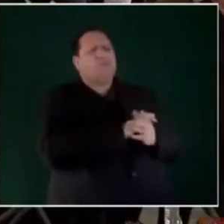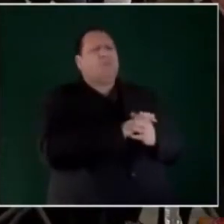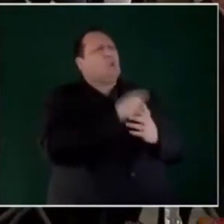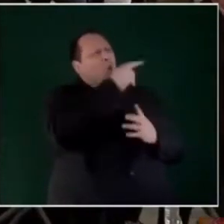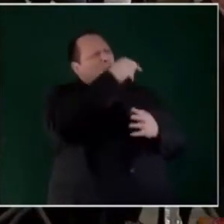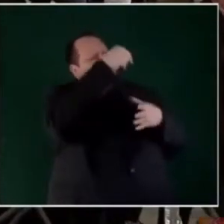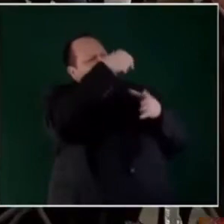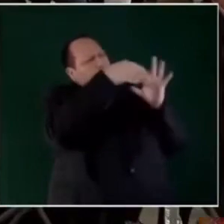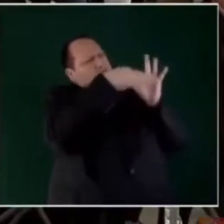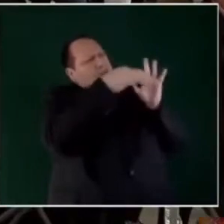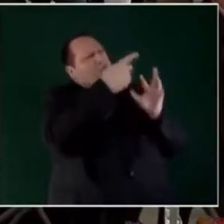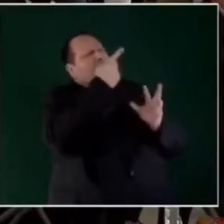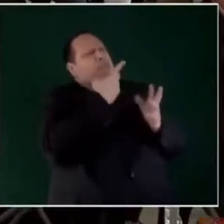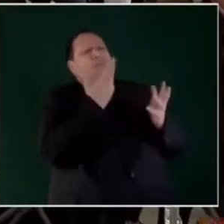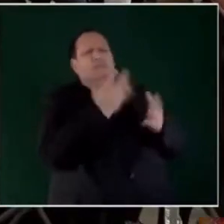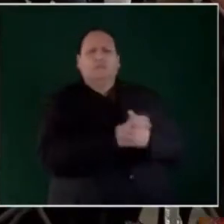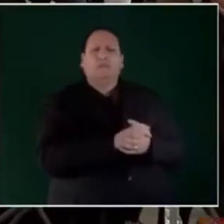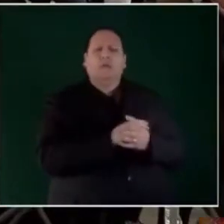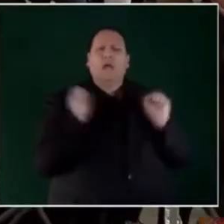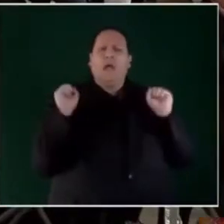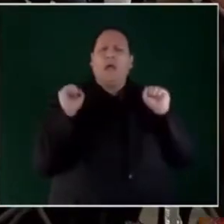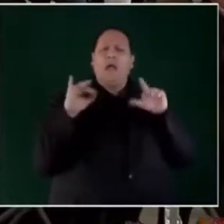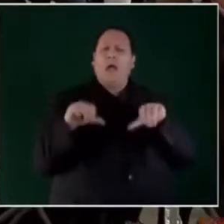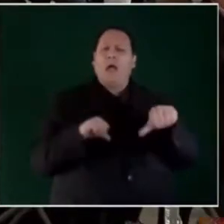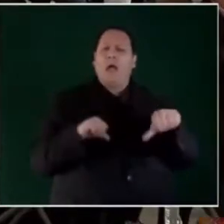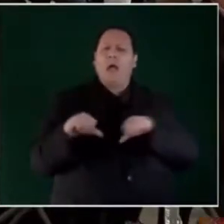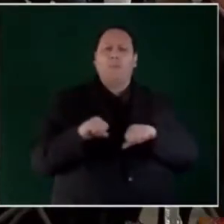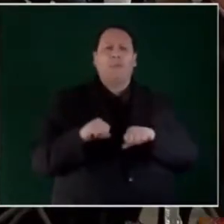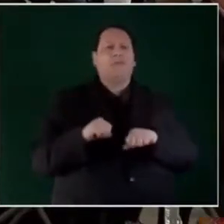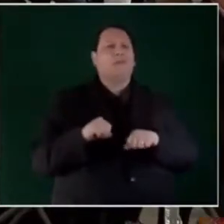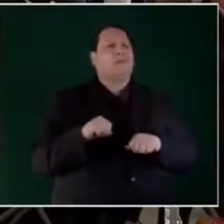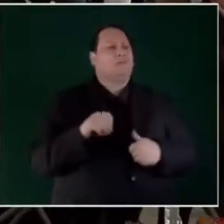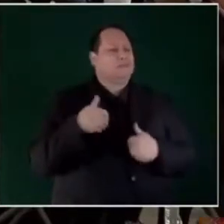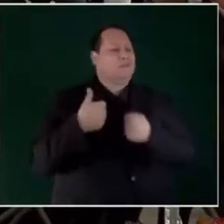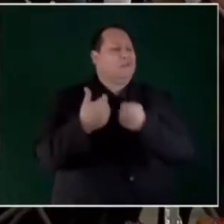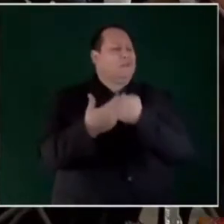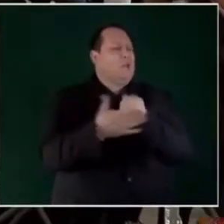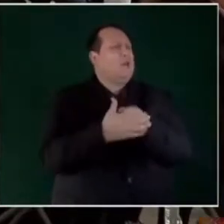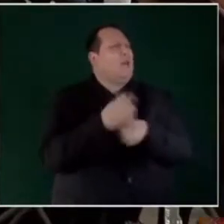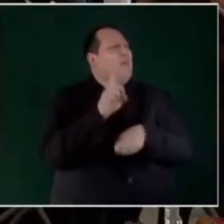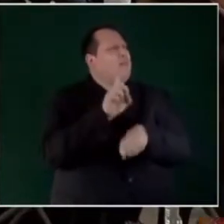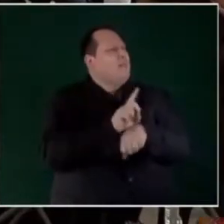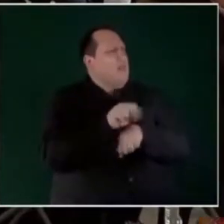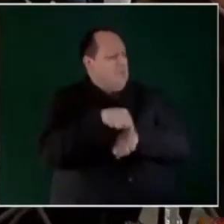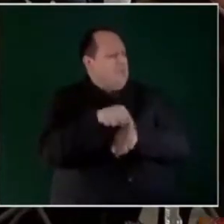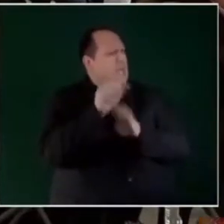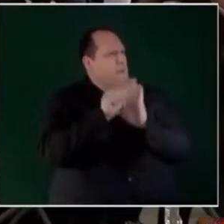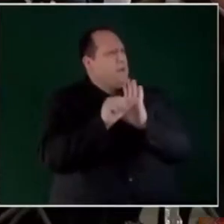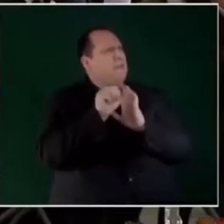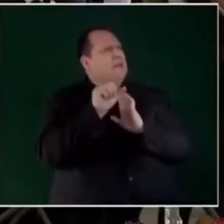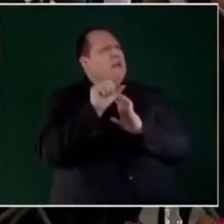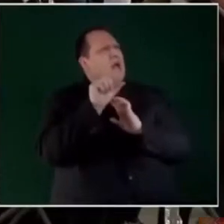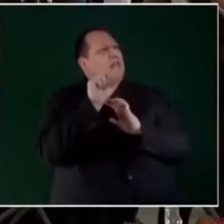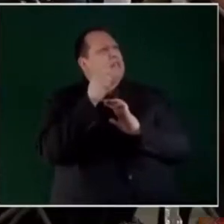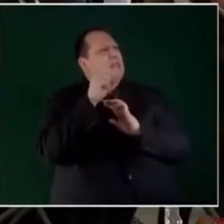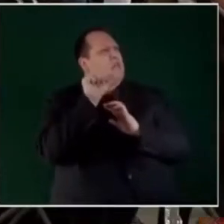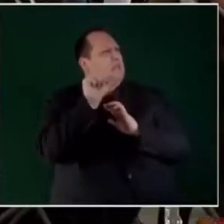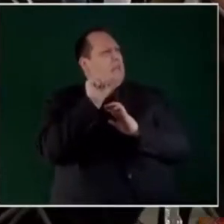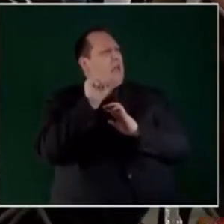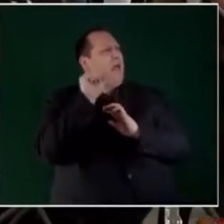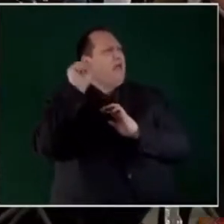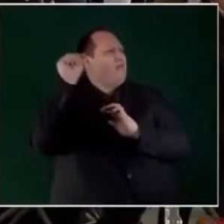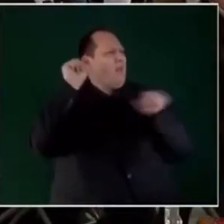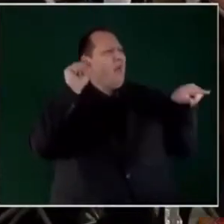profundizar de qué se va a tratar el evento el día 16, si no me equivoco, de este mes en Tabasco. Tengo